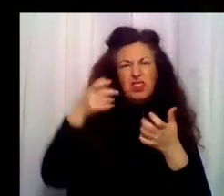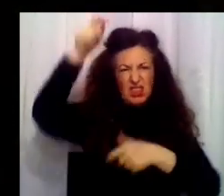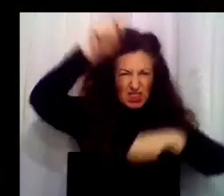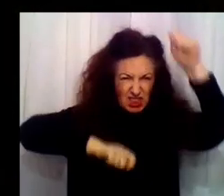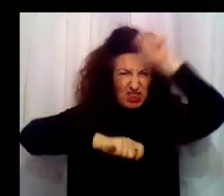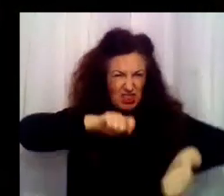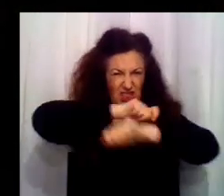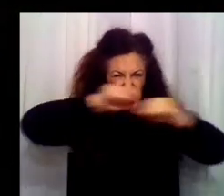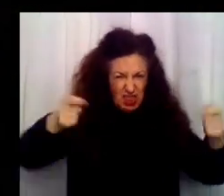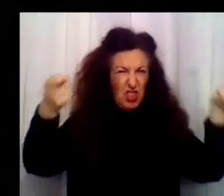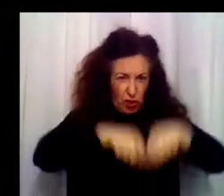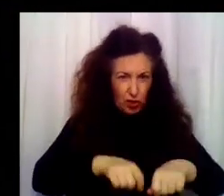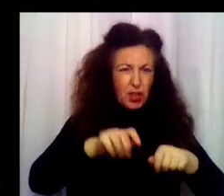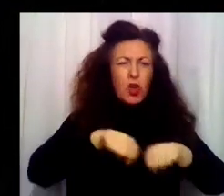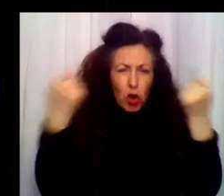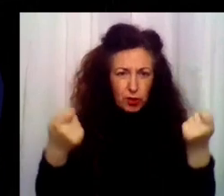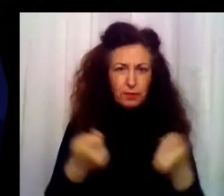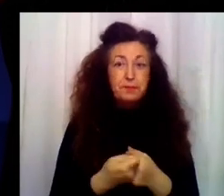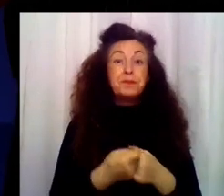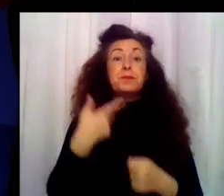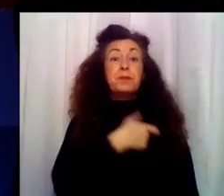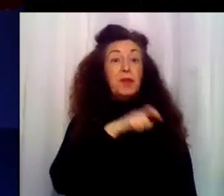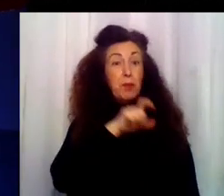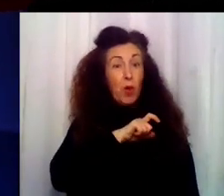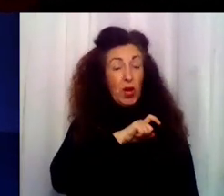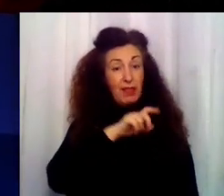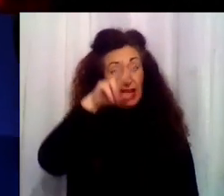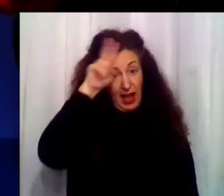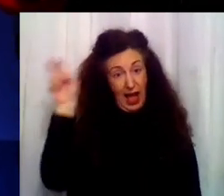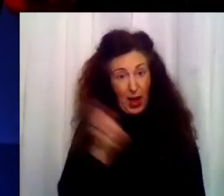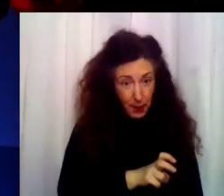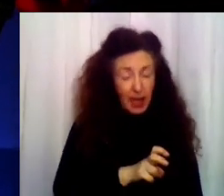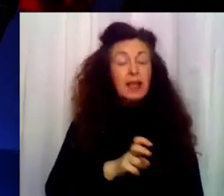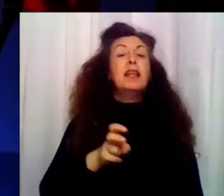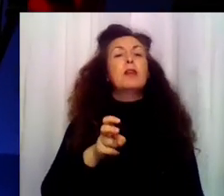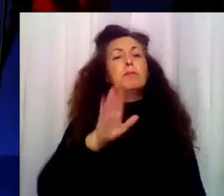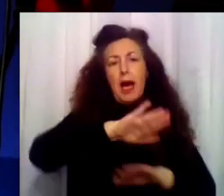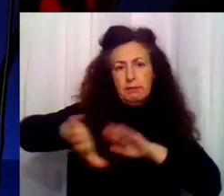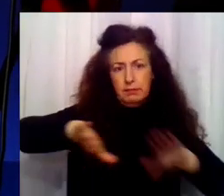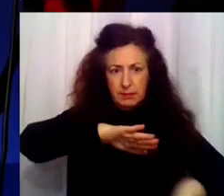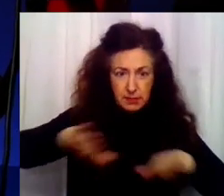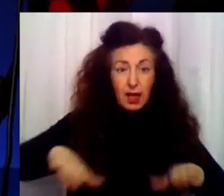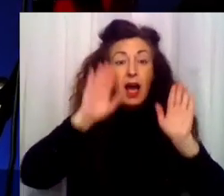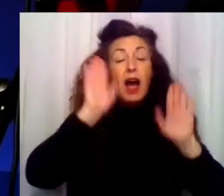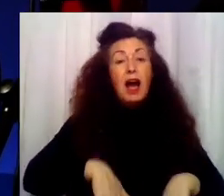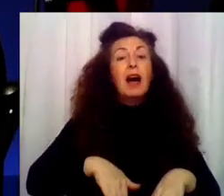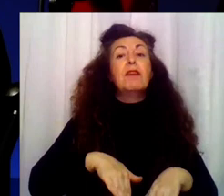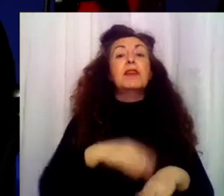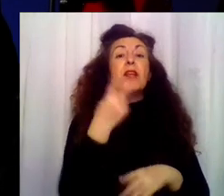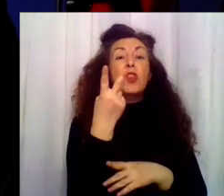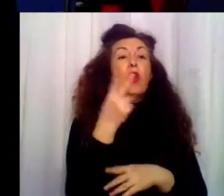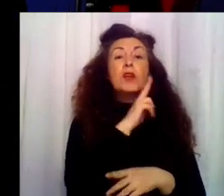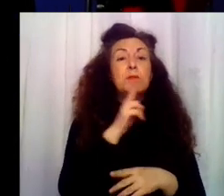la Policía Nacional y la Trifulca se ha saldado, con dos madres heridas y varios niños de entre 4 y 5 años